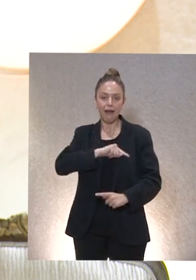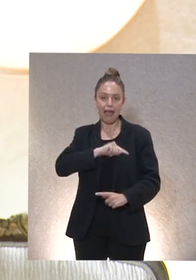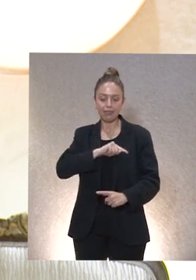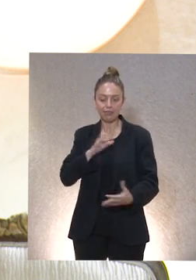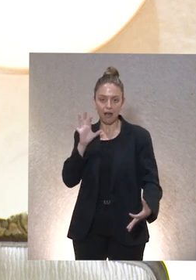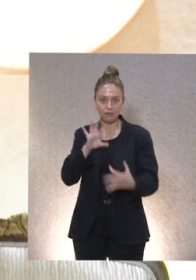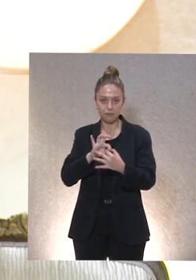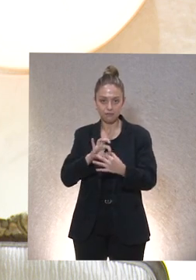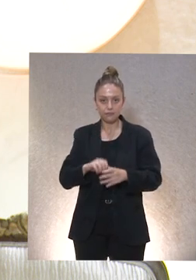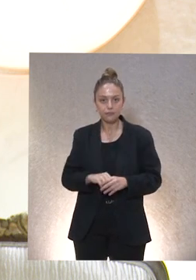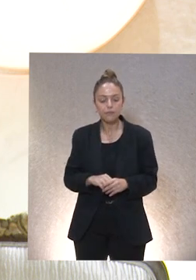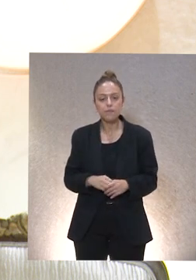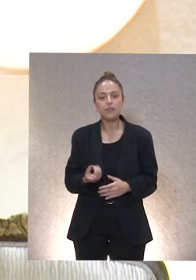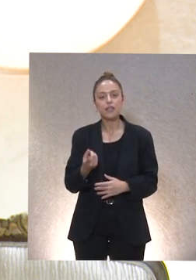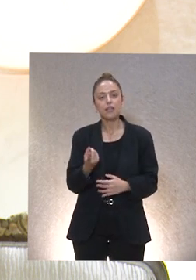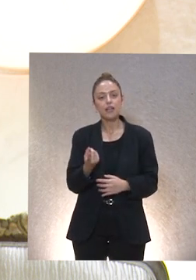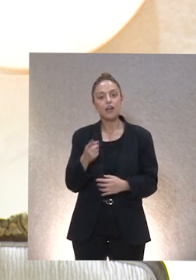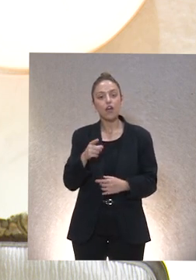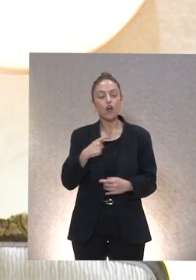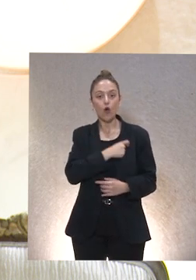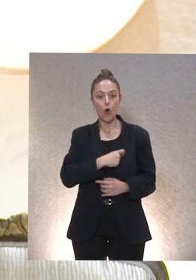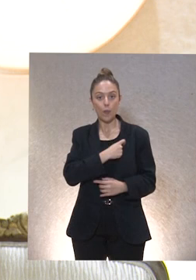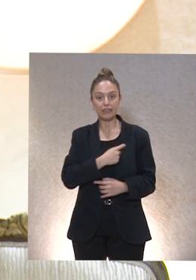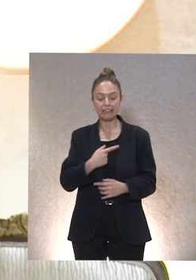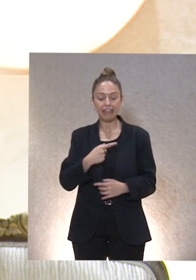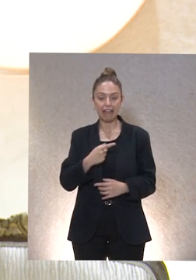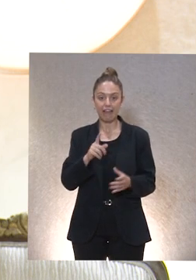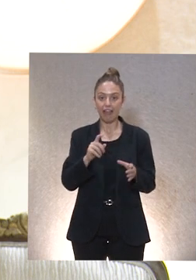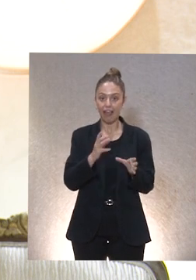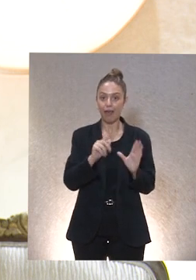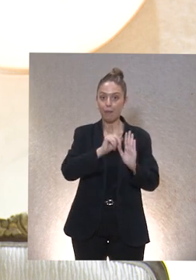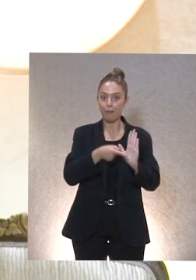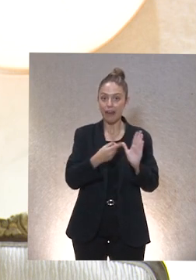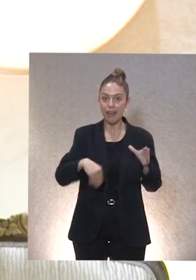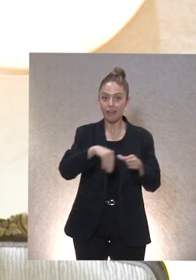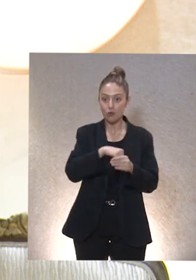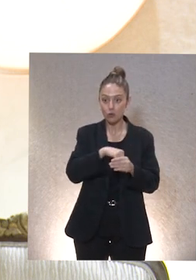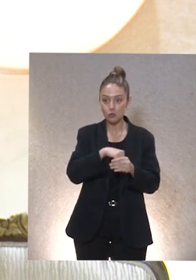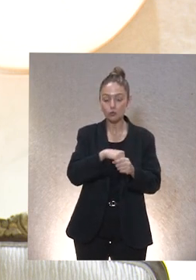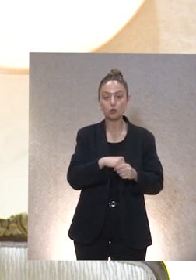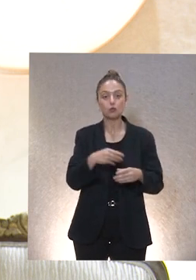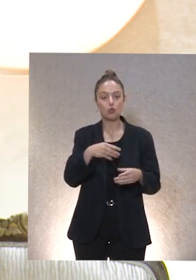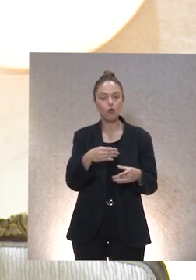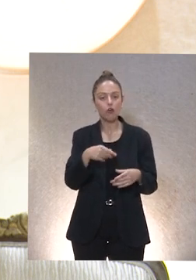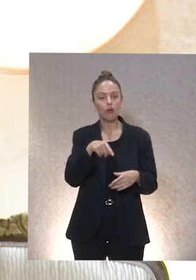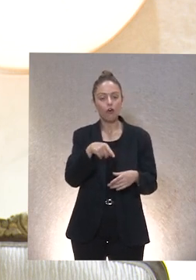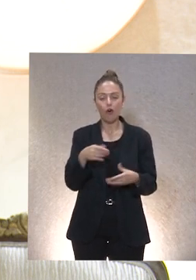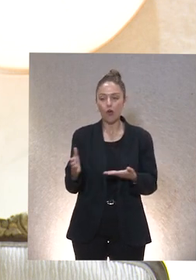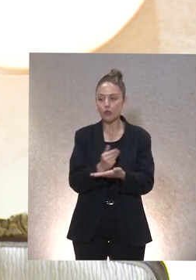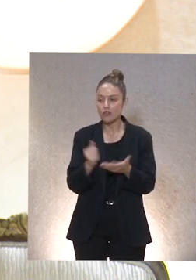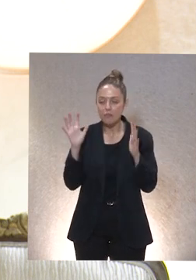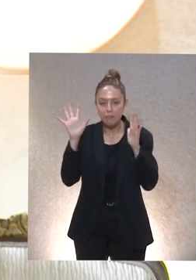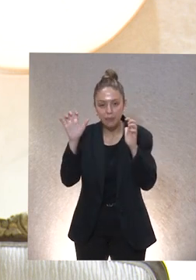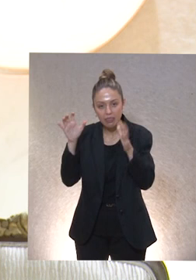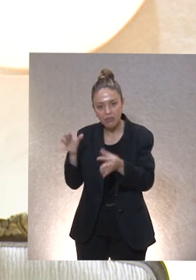Es además miembro del Comité Estatal de Ética de Plena Inclusión, afortunadamente, del que todos hemos aprendido y hemos